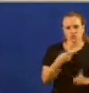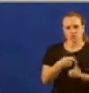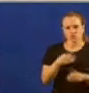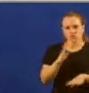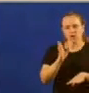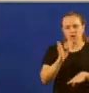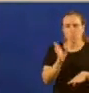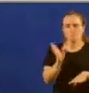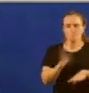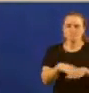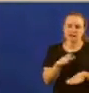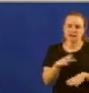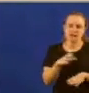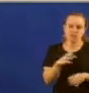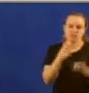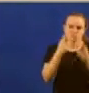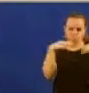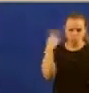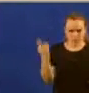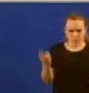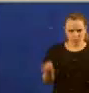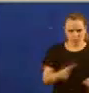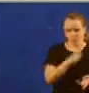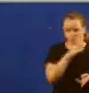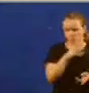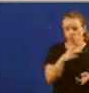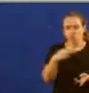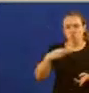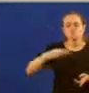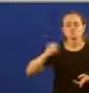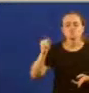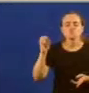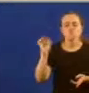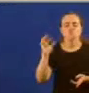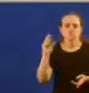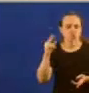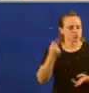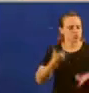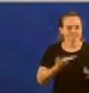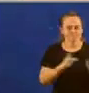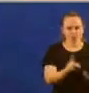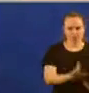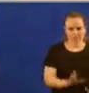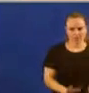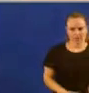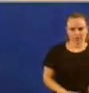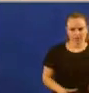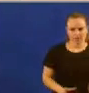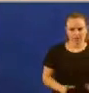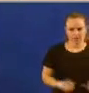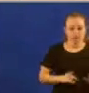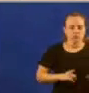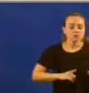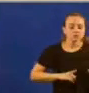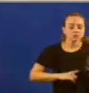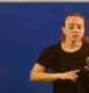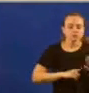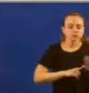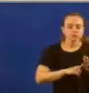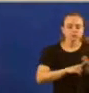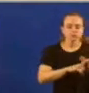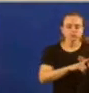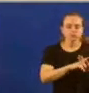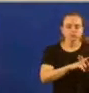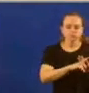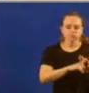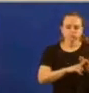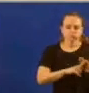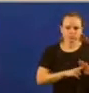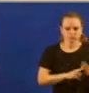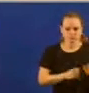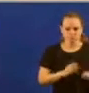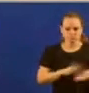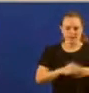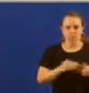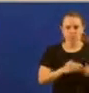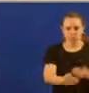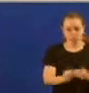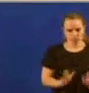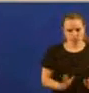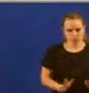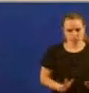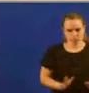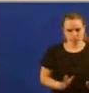necesarias porque Montoro non o permite e reducen así o ritmo de crecemento agora e as posibilidades de crecer no futuro